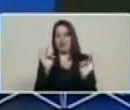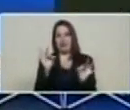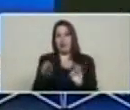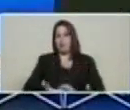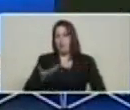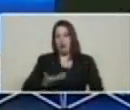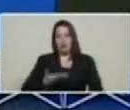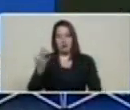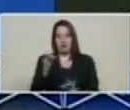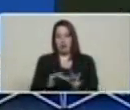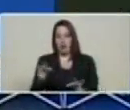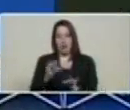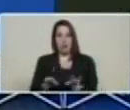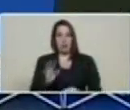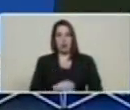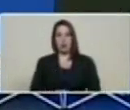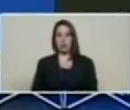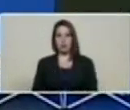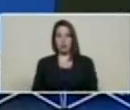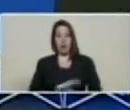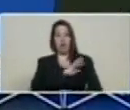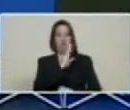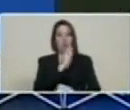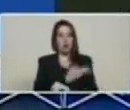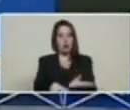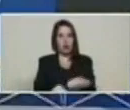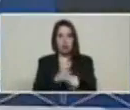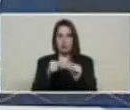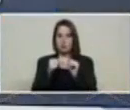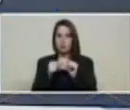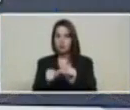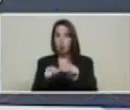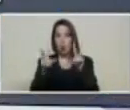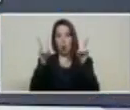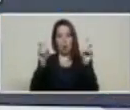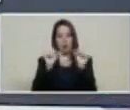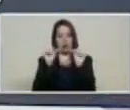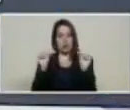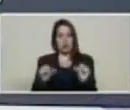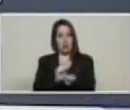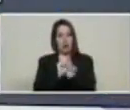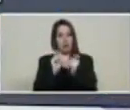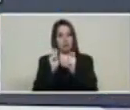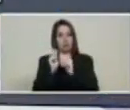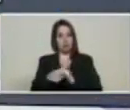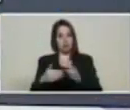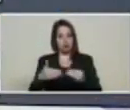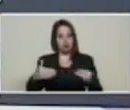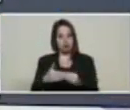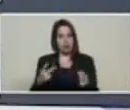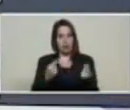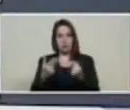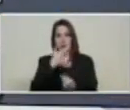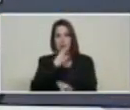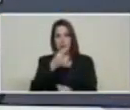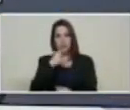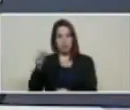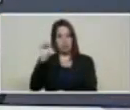consolidar, fortalecer el nuevo sistema cambiario para